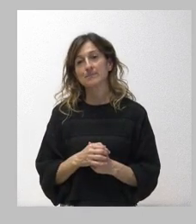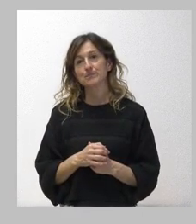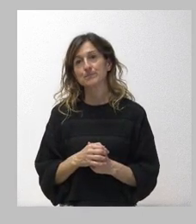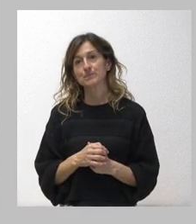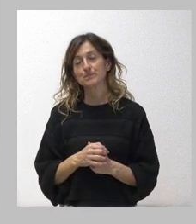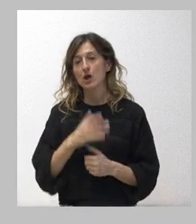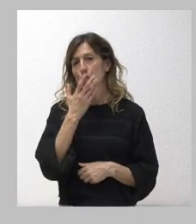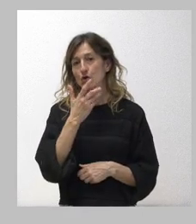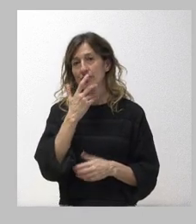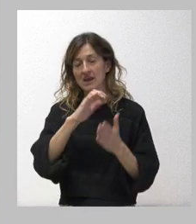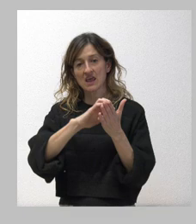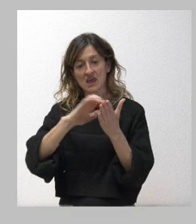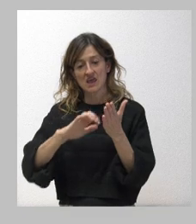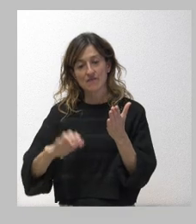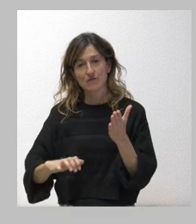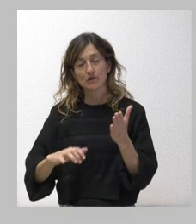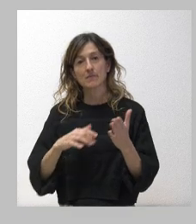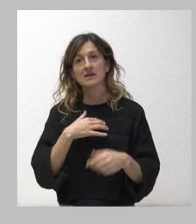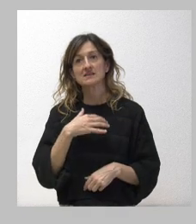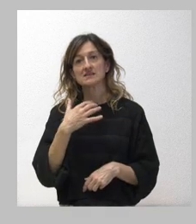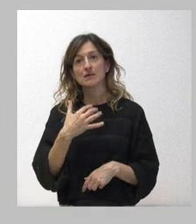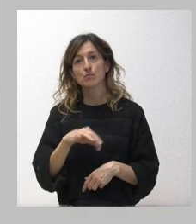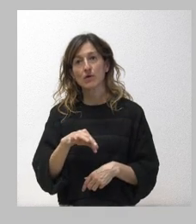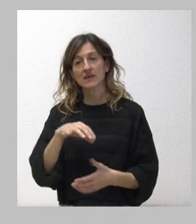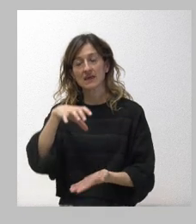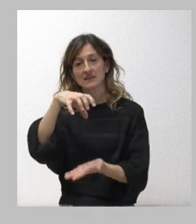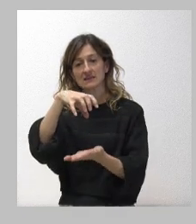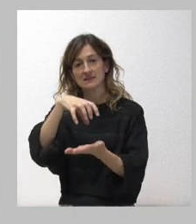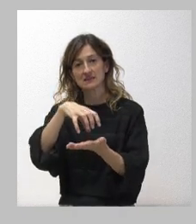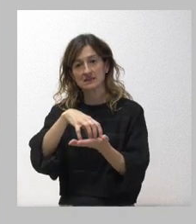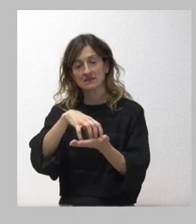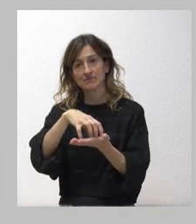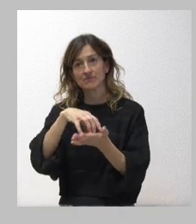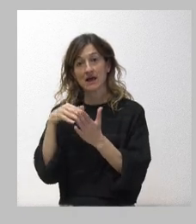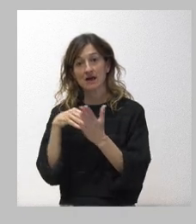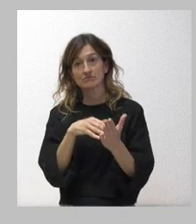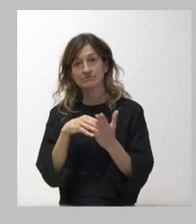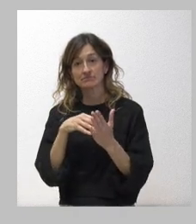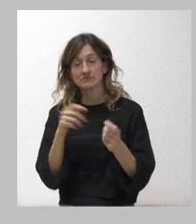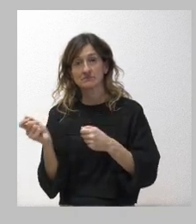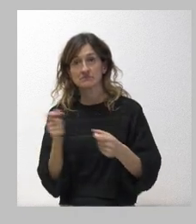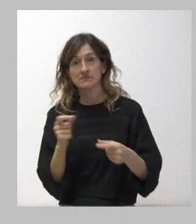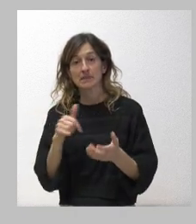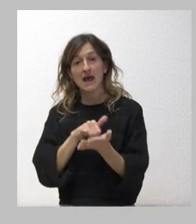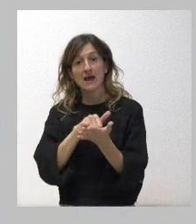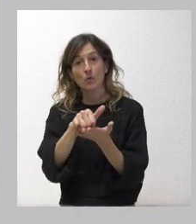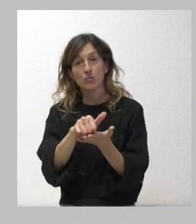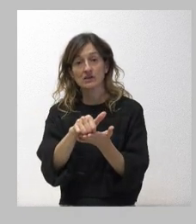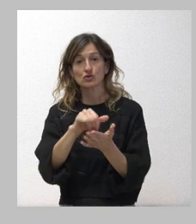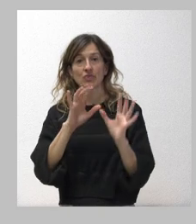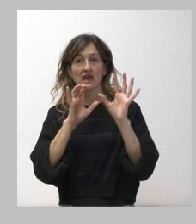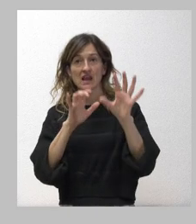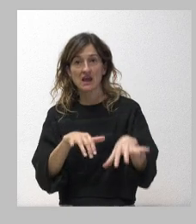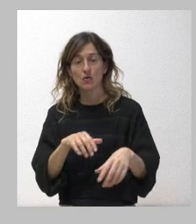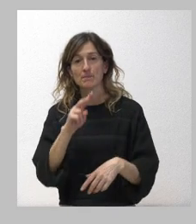el informe de viabilidad de la terminal de mercancías para el aeropuerto de León, ha hablado de una inversión de 43